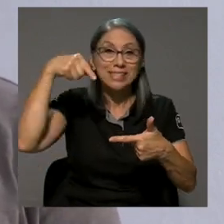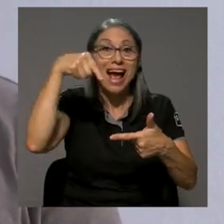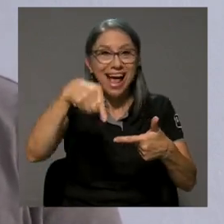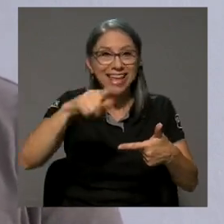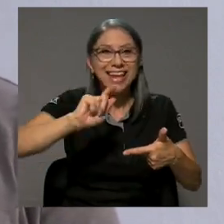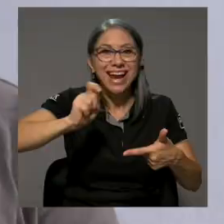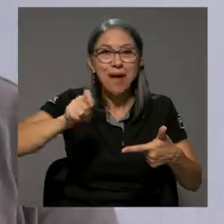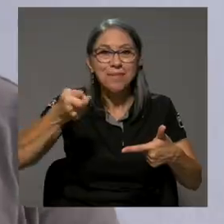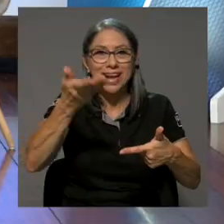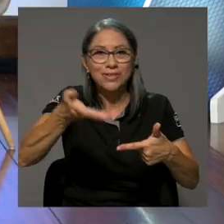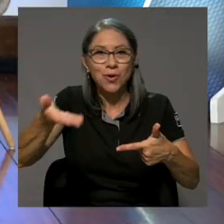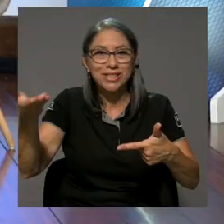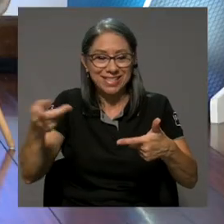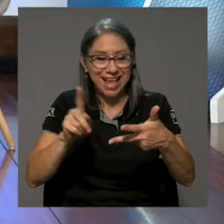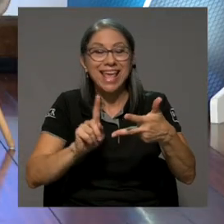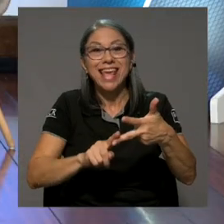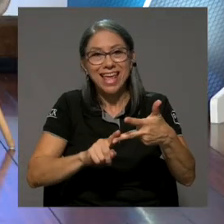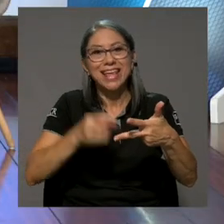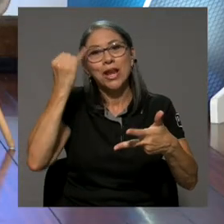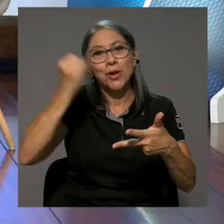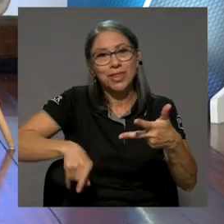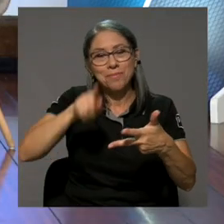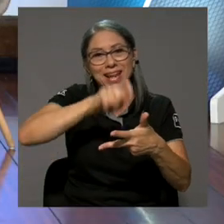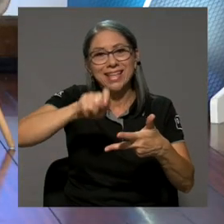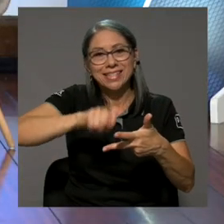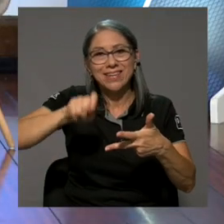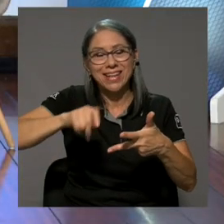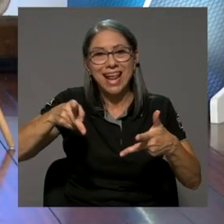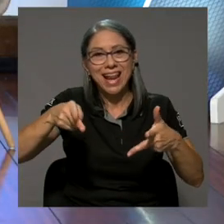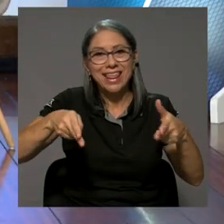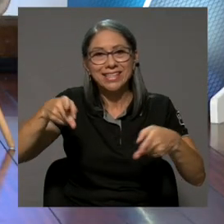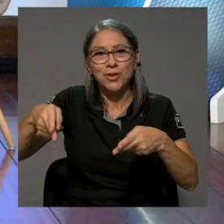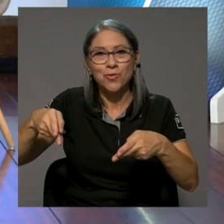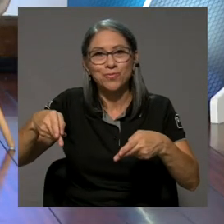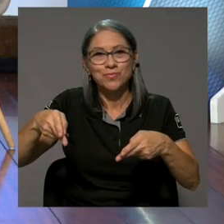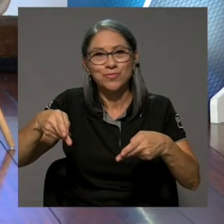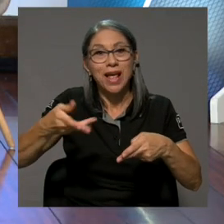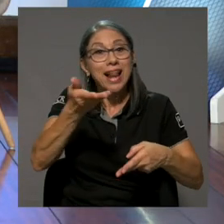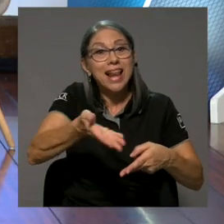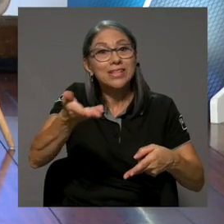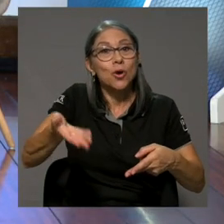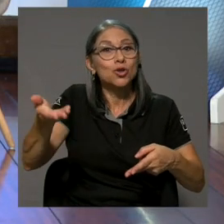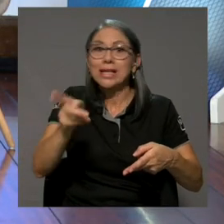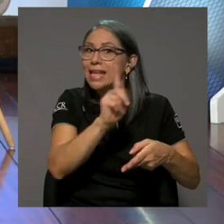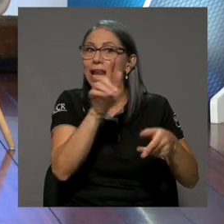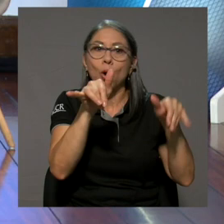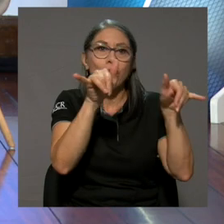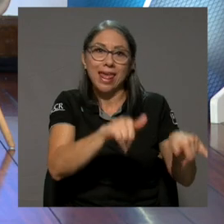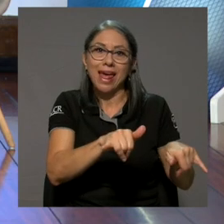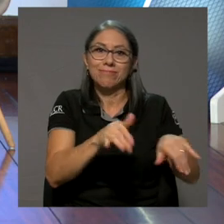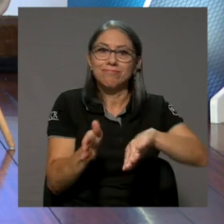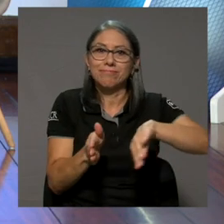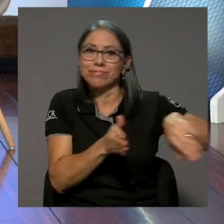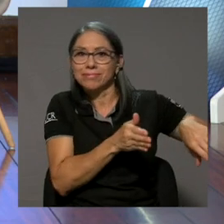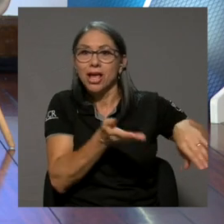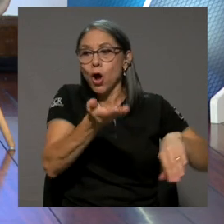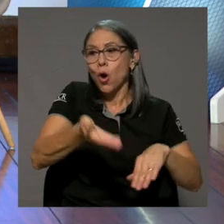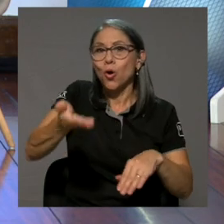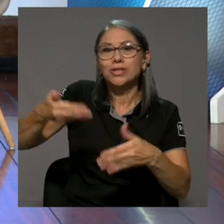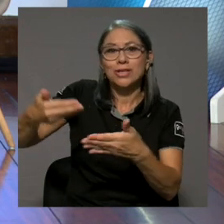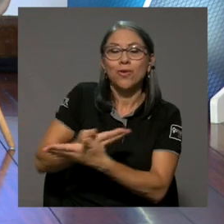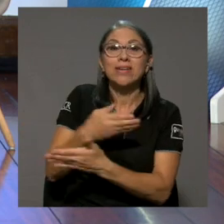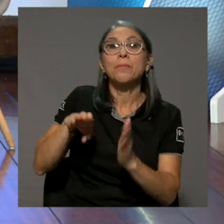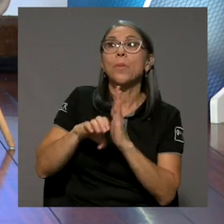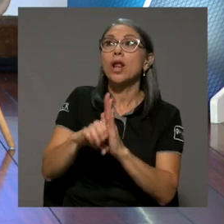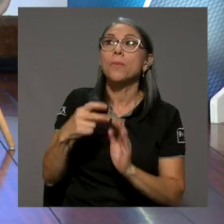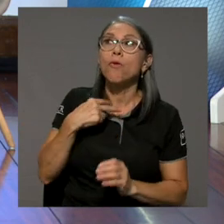filmas y ahí cambian las cosas y luego lo vuelves y lo terminas de escribir en la edición, tanto de las cosas que no quedan como